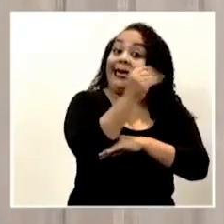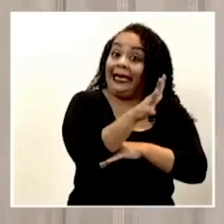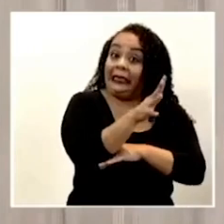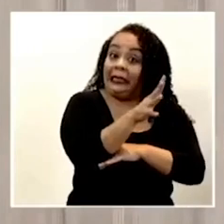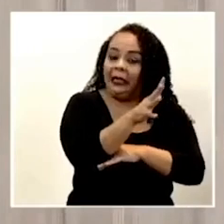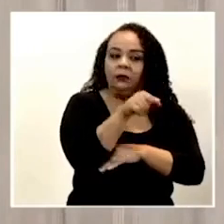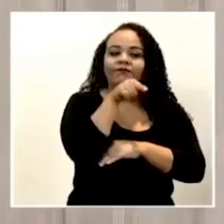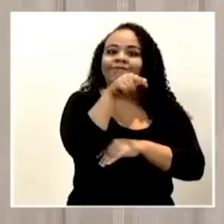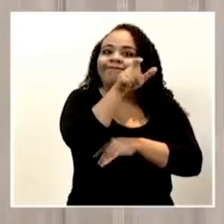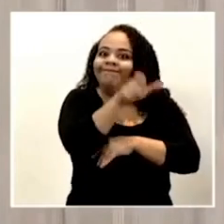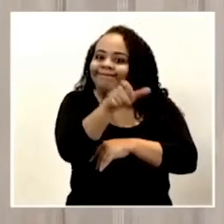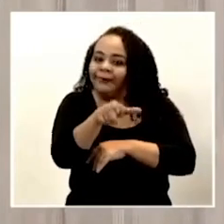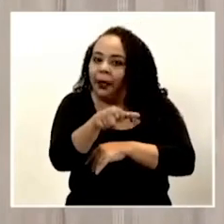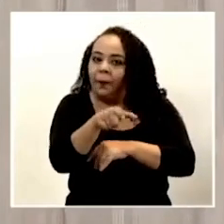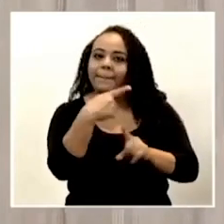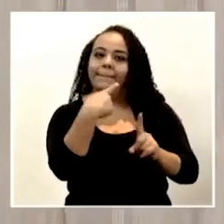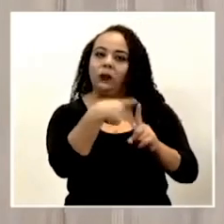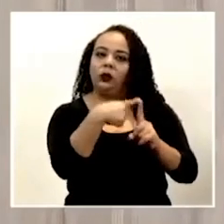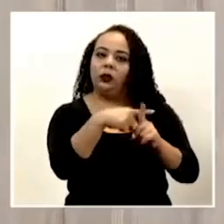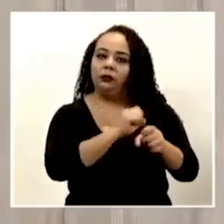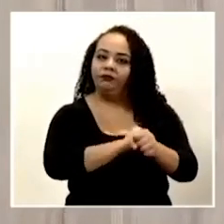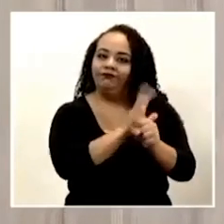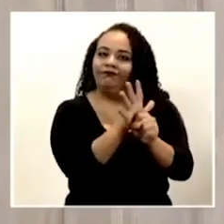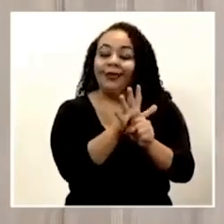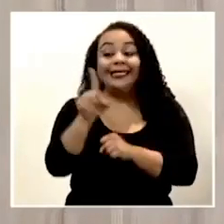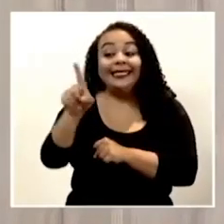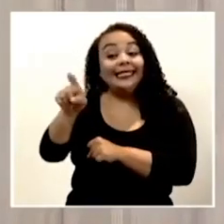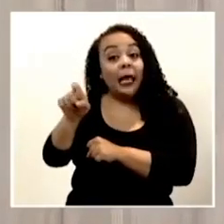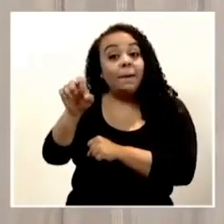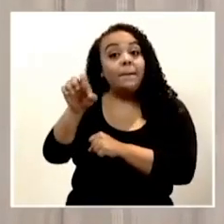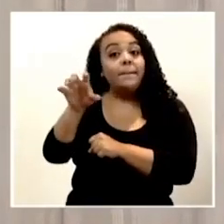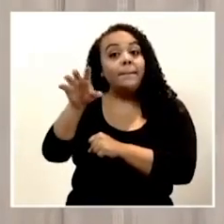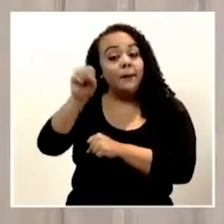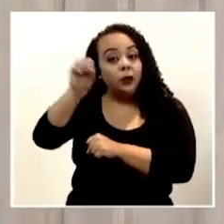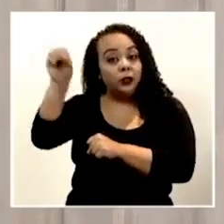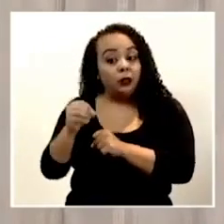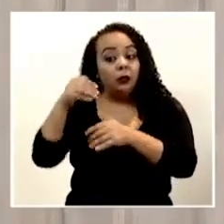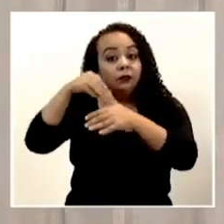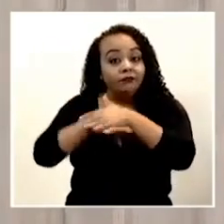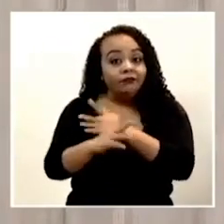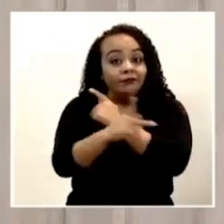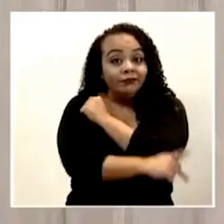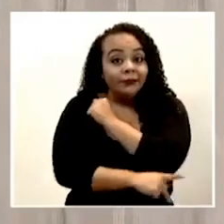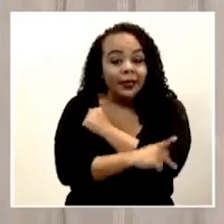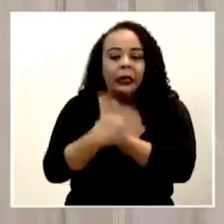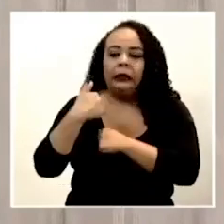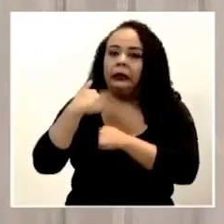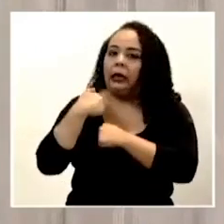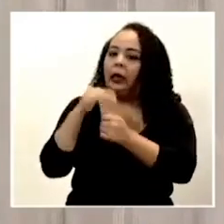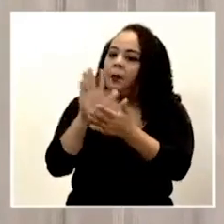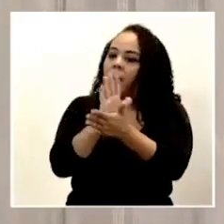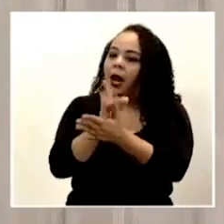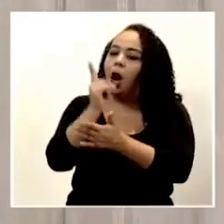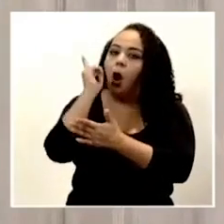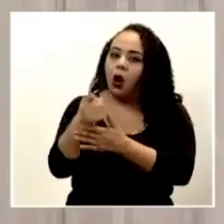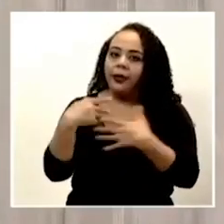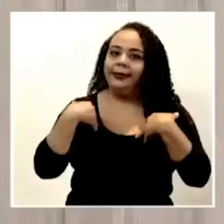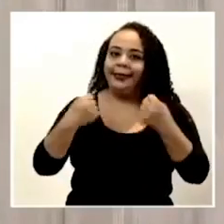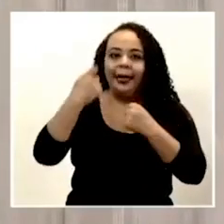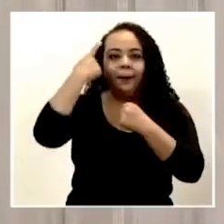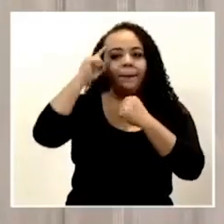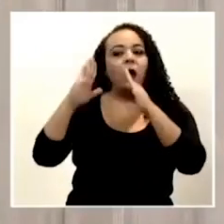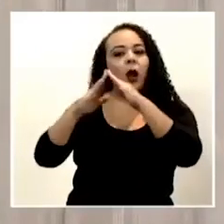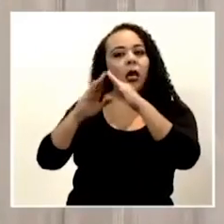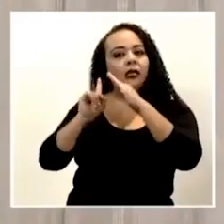dado positivos. El 100% que ingresan al país reciben una orden sanitaria para un aislamiento